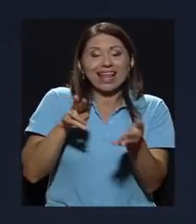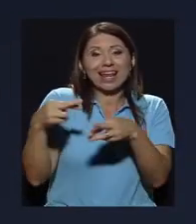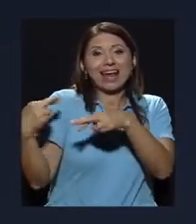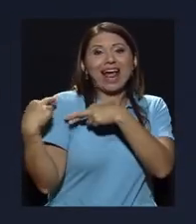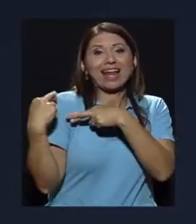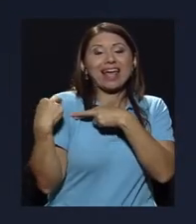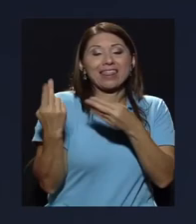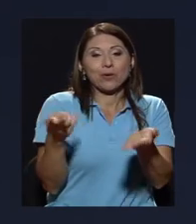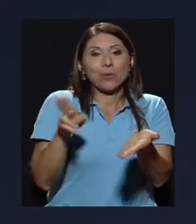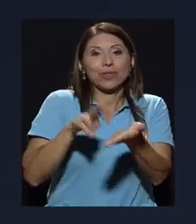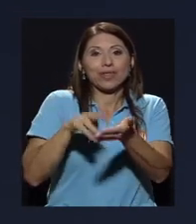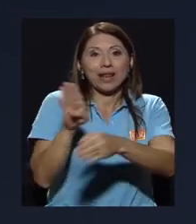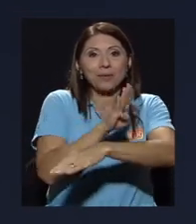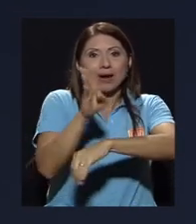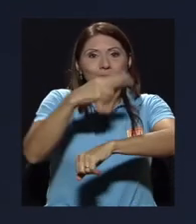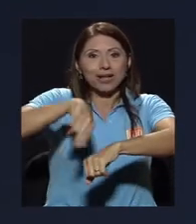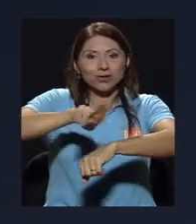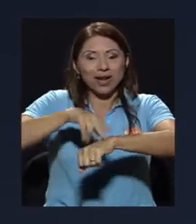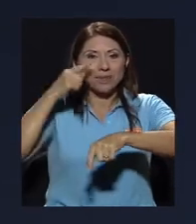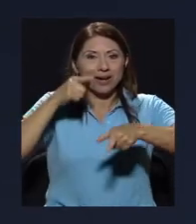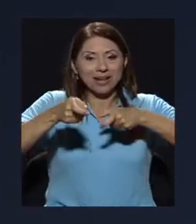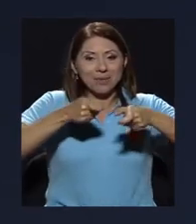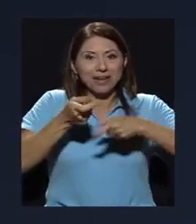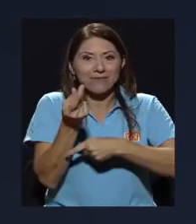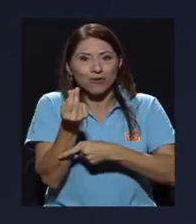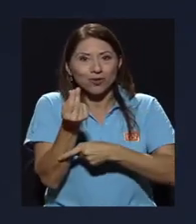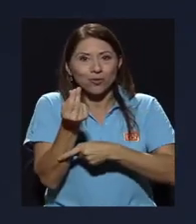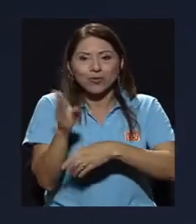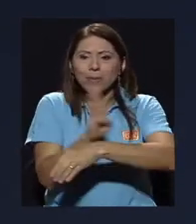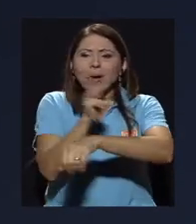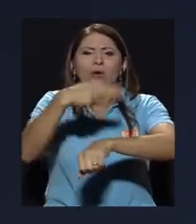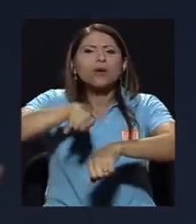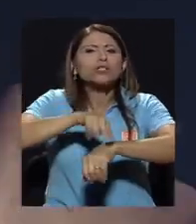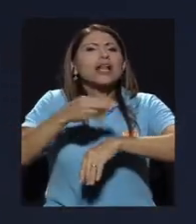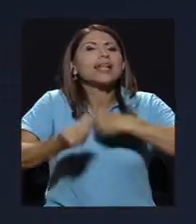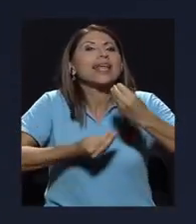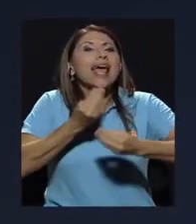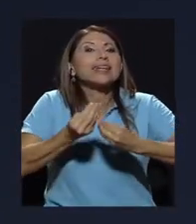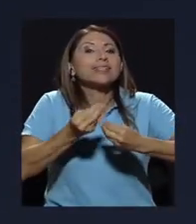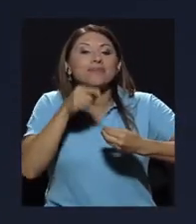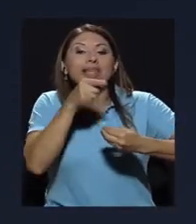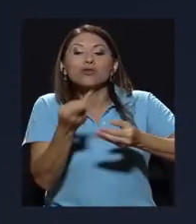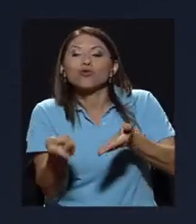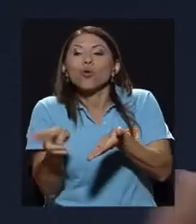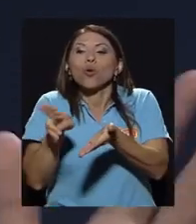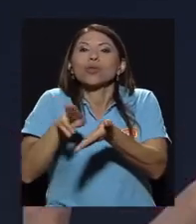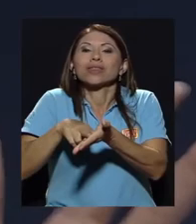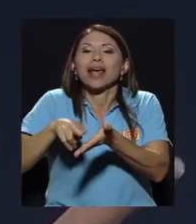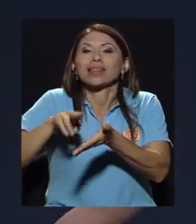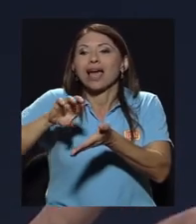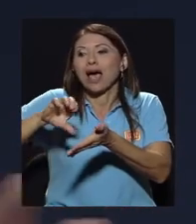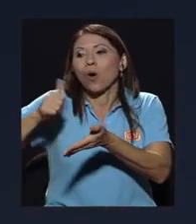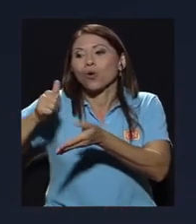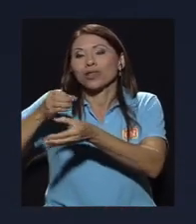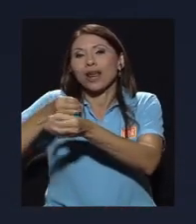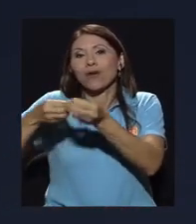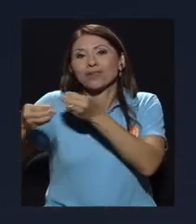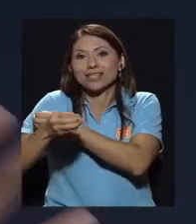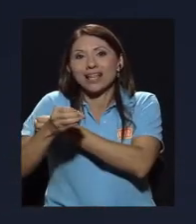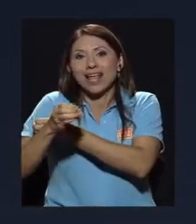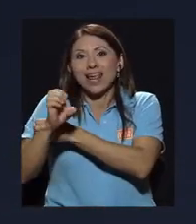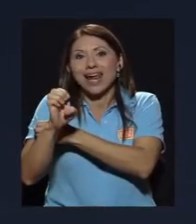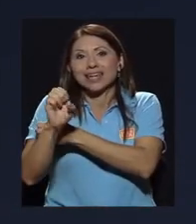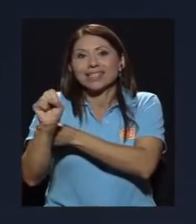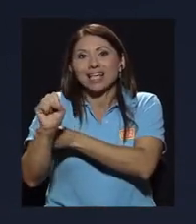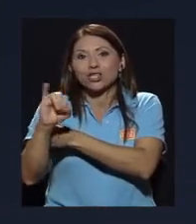Banco Nacional para que maneje el fondo ¿qué hace el Banco Nacional? contrata una unidad de gestión para que